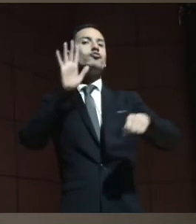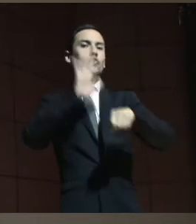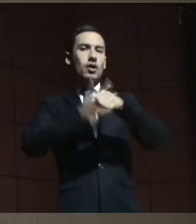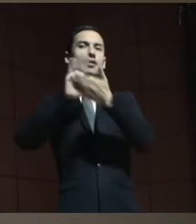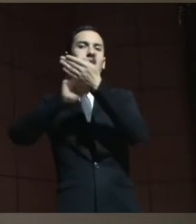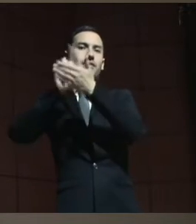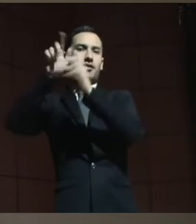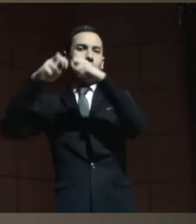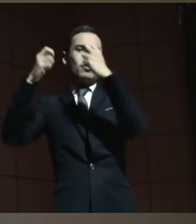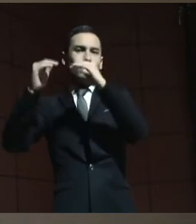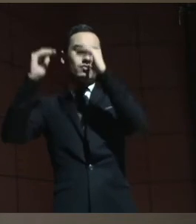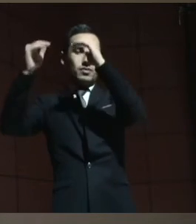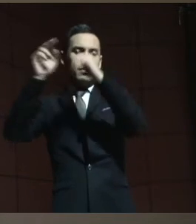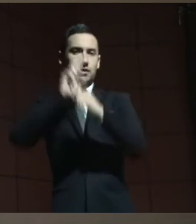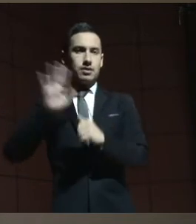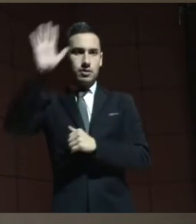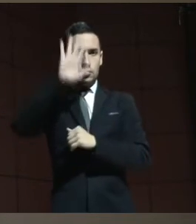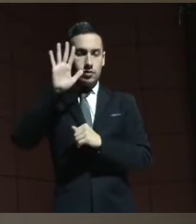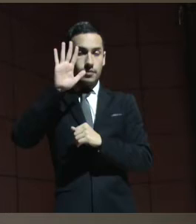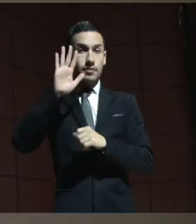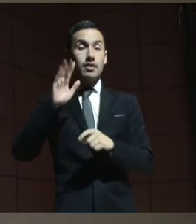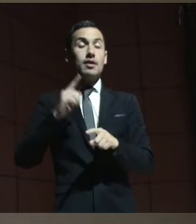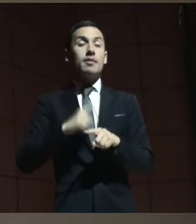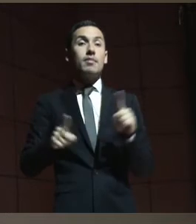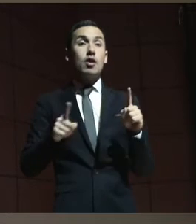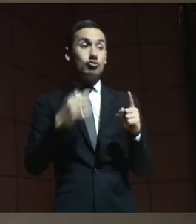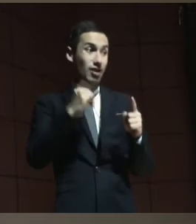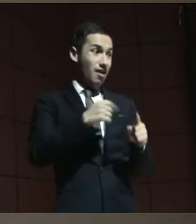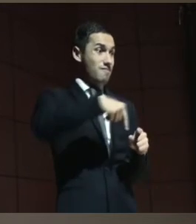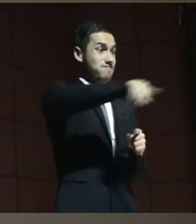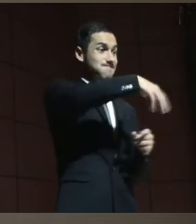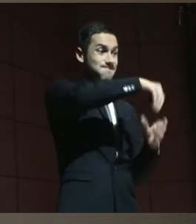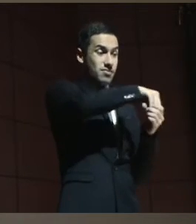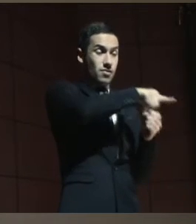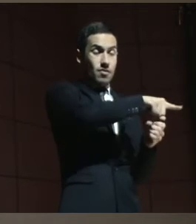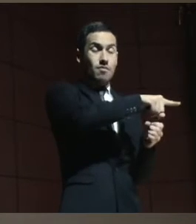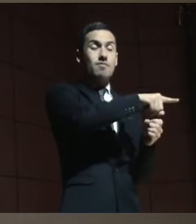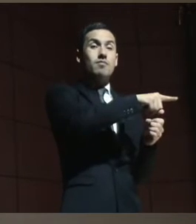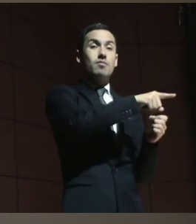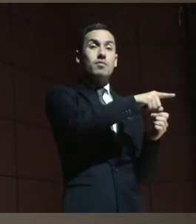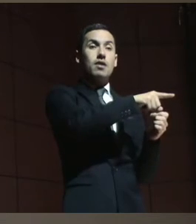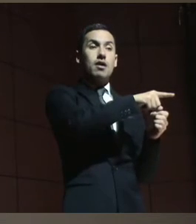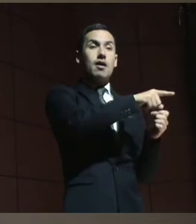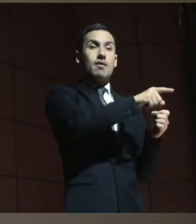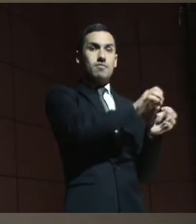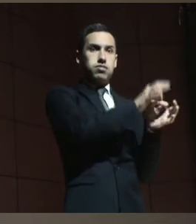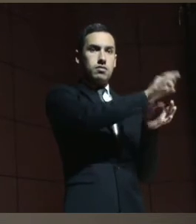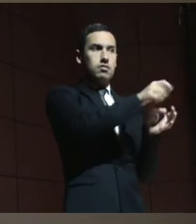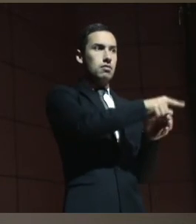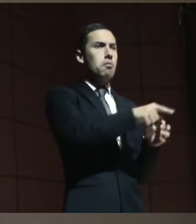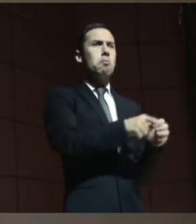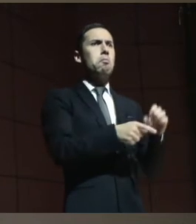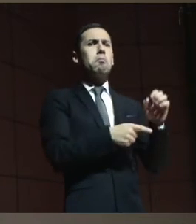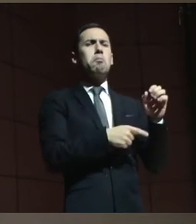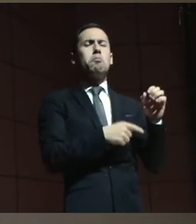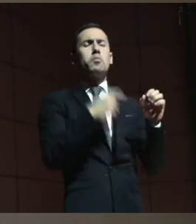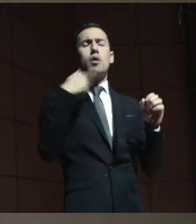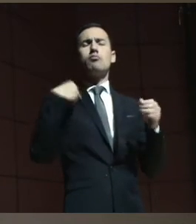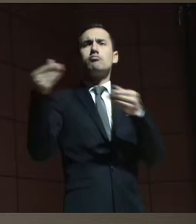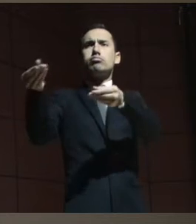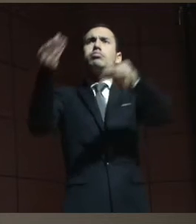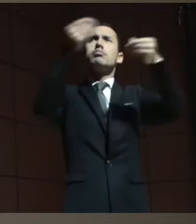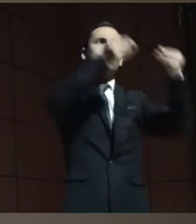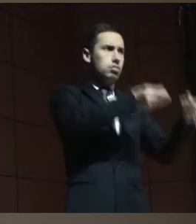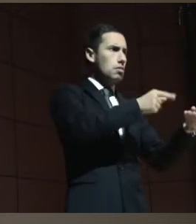Pero para esto, cuando el expediente llega a la provincia, no se dan cuenta y el expediente se archiva.